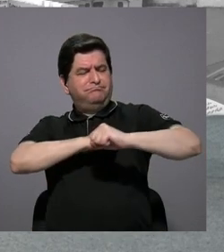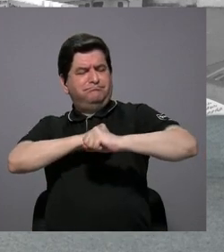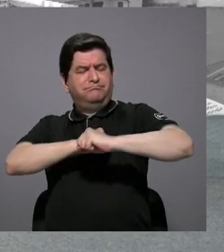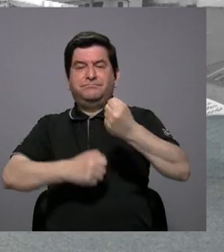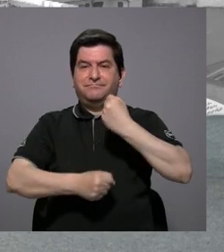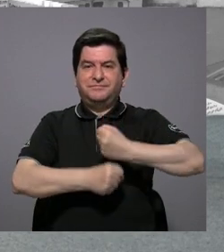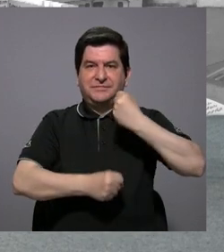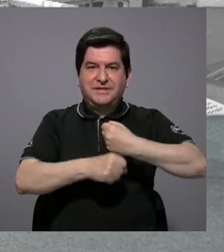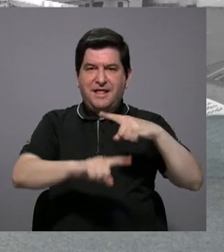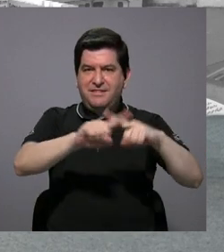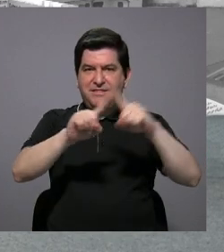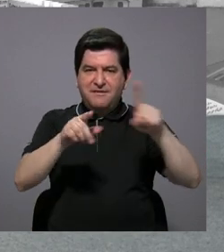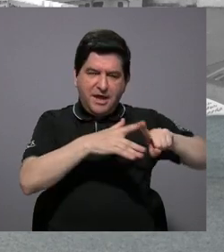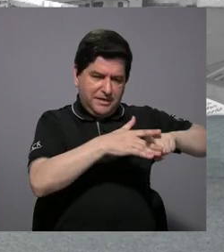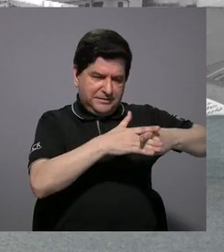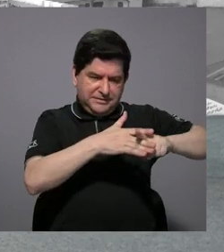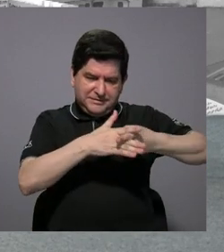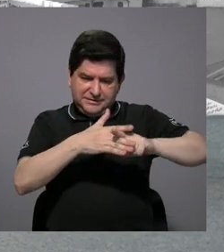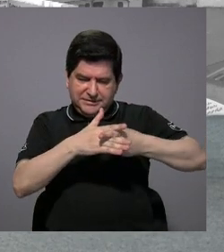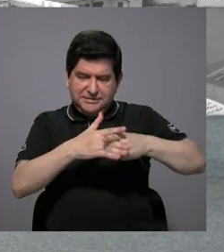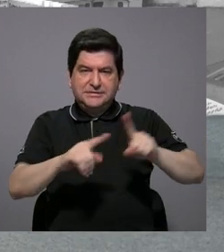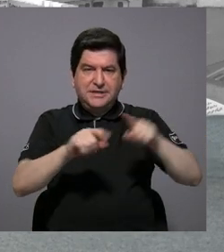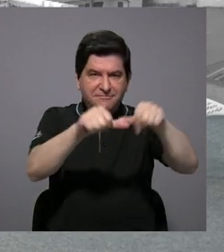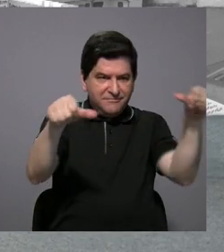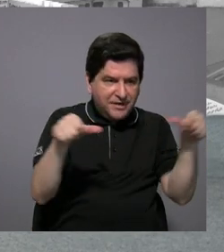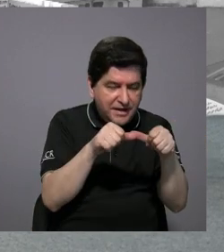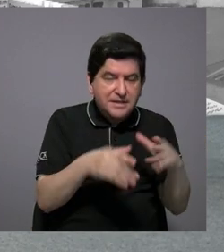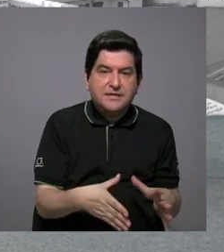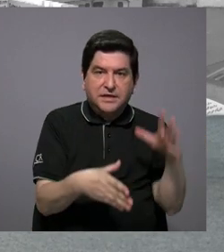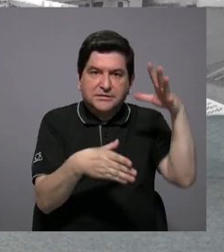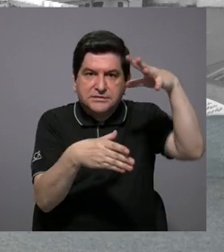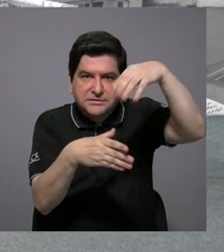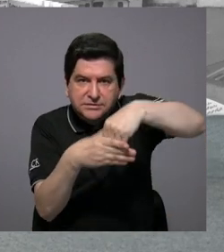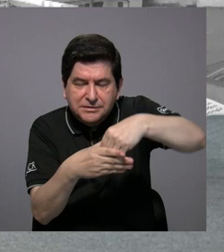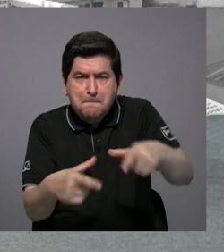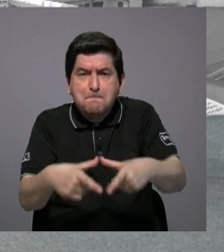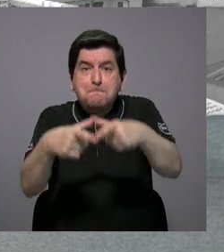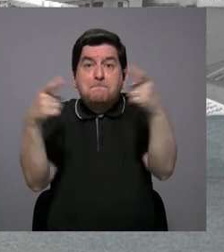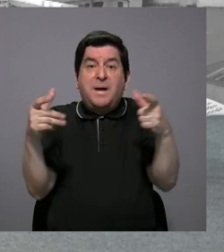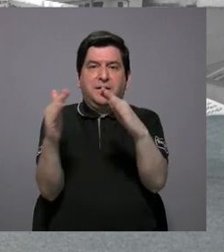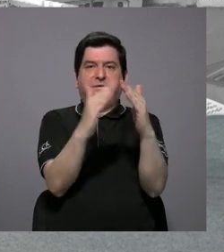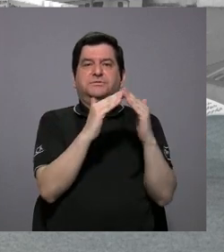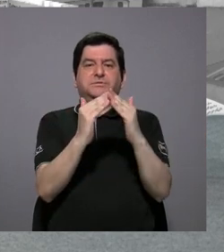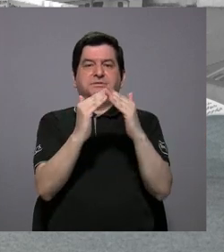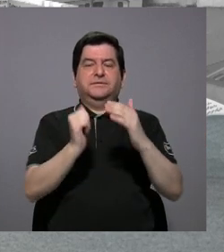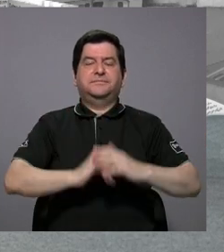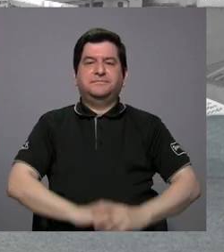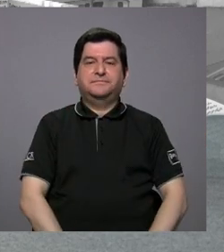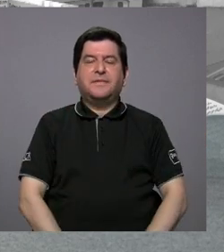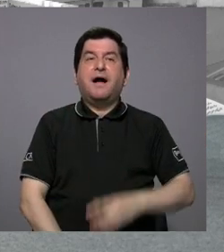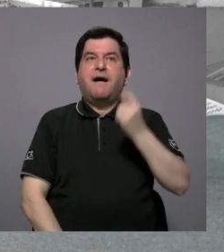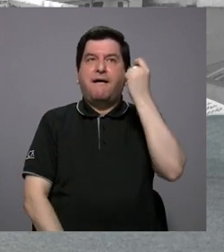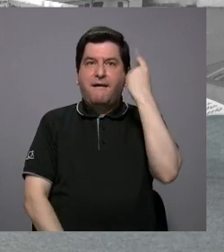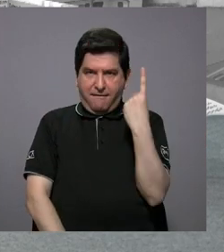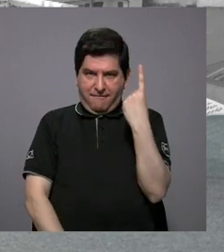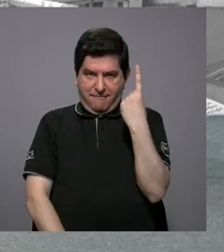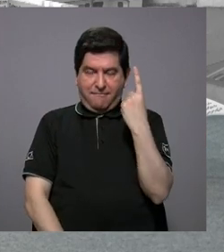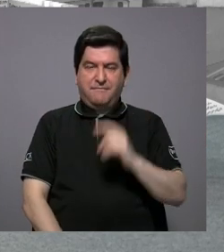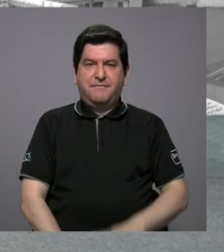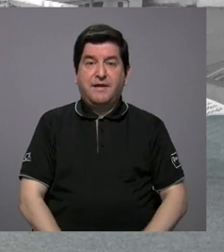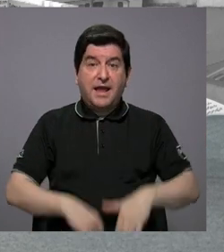trabajo desde varias herramientas o varios frentes para involucrar a la mayor cantidad de la población, comprendiendo que